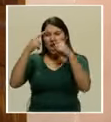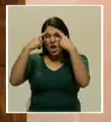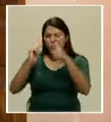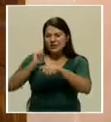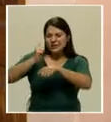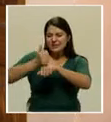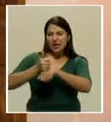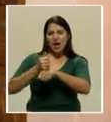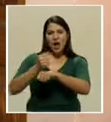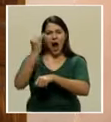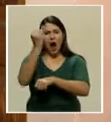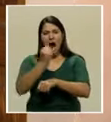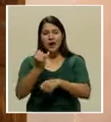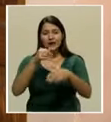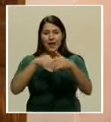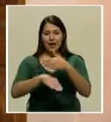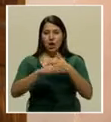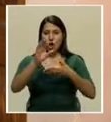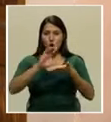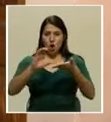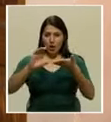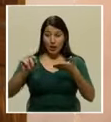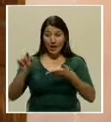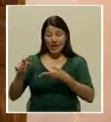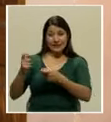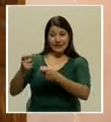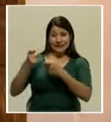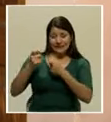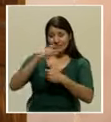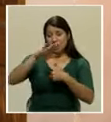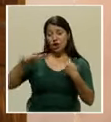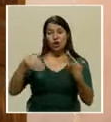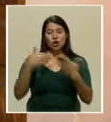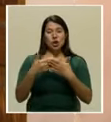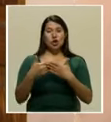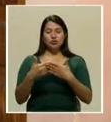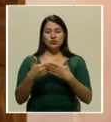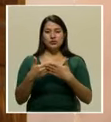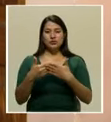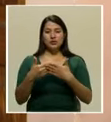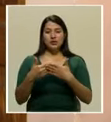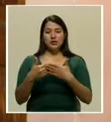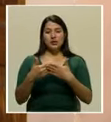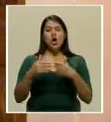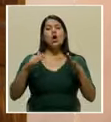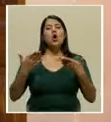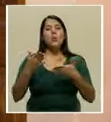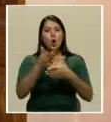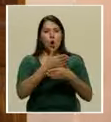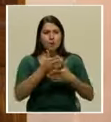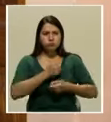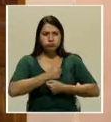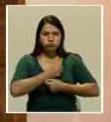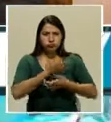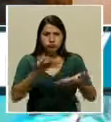arte en los colegios y nos enseñó a todos a cómo compartirlo.